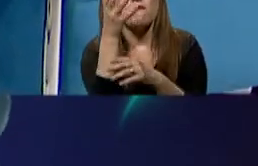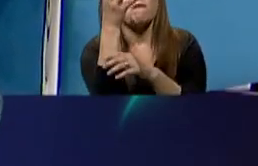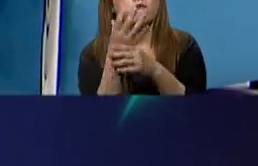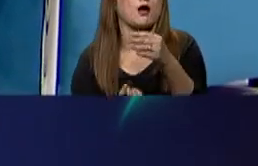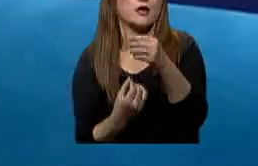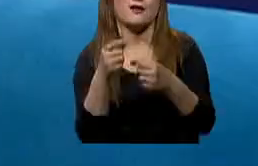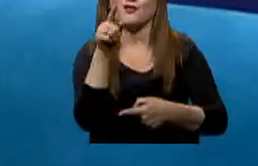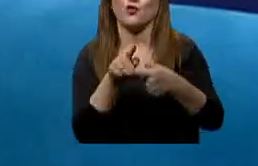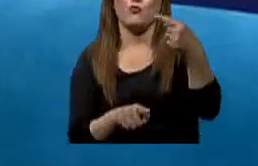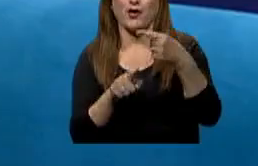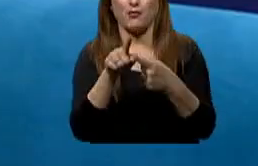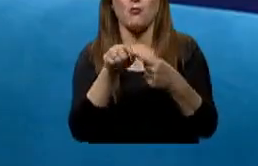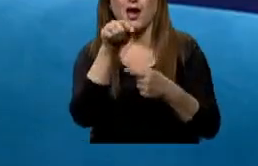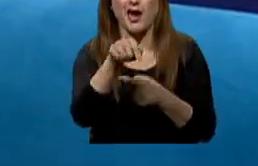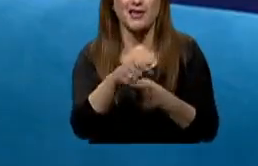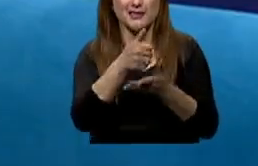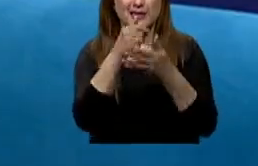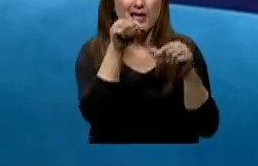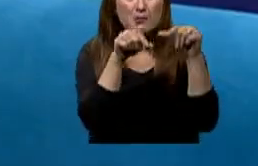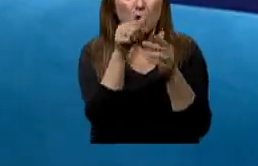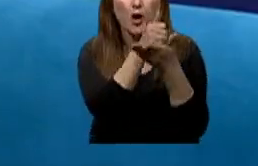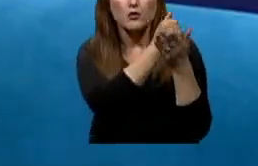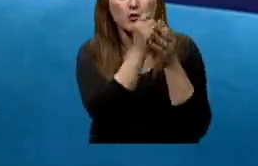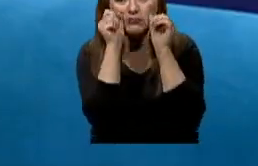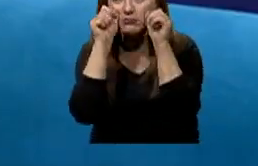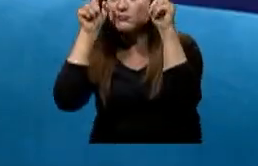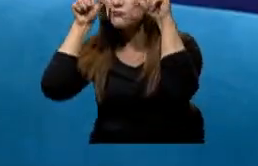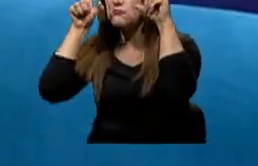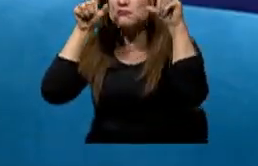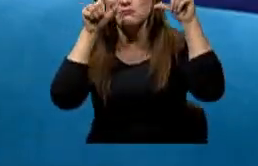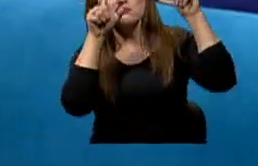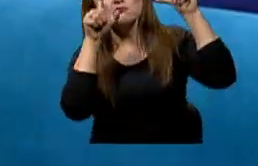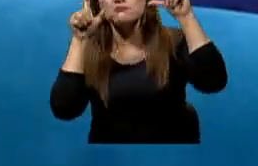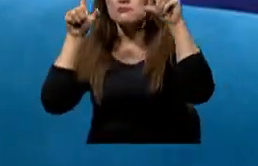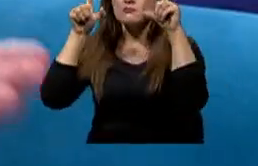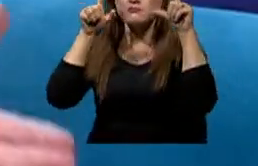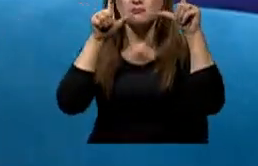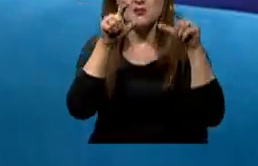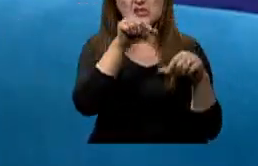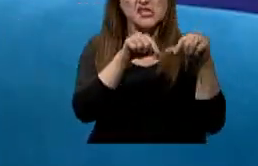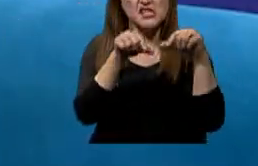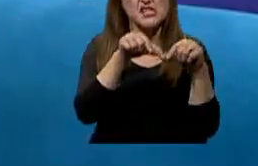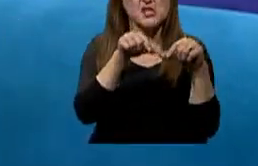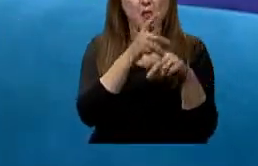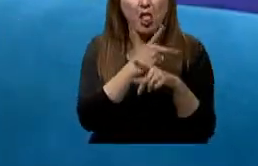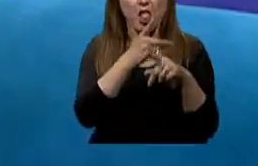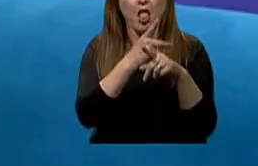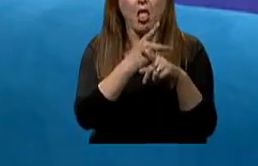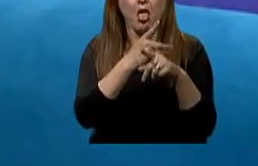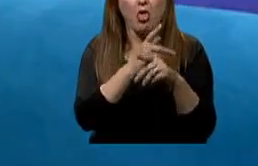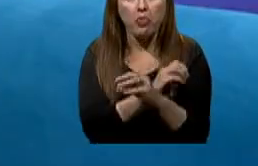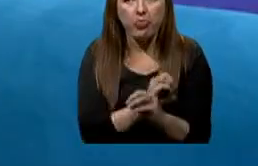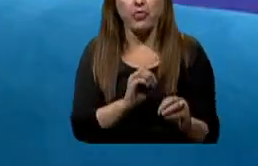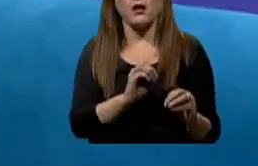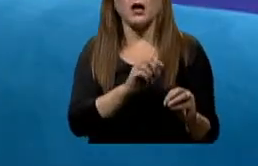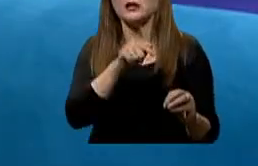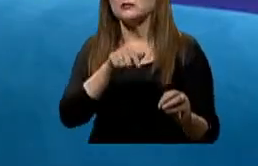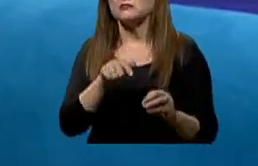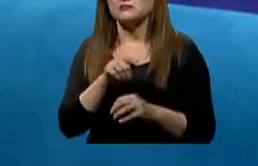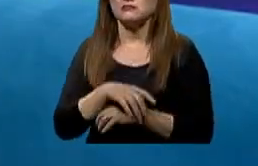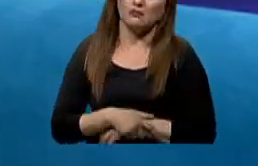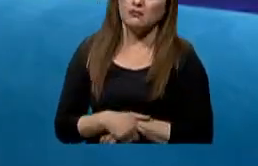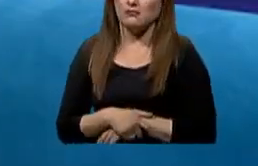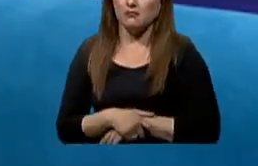a mantener el estado de vigilia. Hay que diferenciar de otros trastornos, los trastornos respiratorios del sueño, los trastornos horarios del sueño,